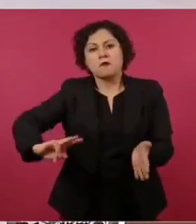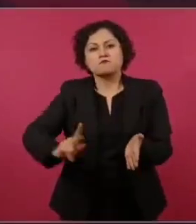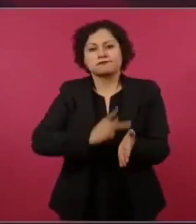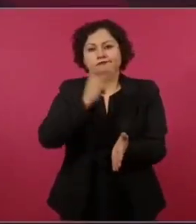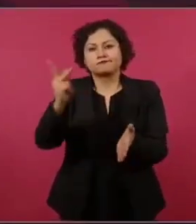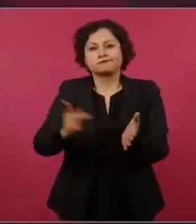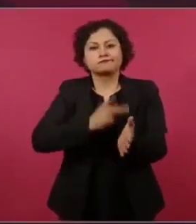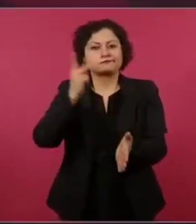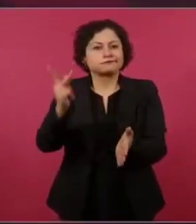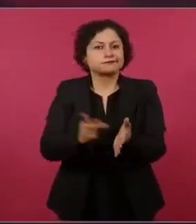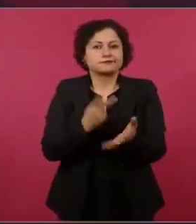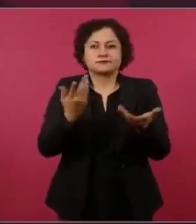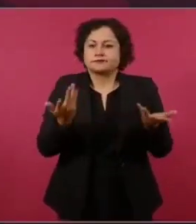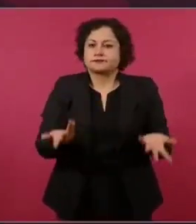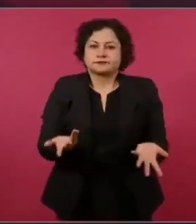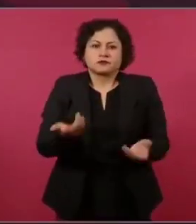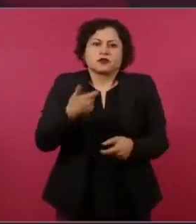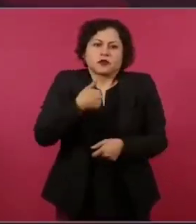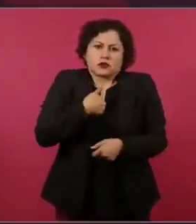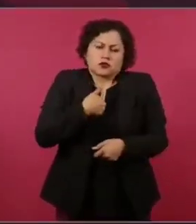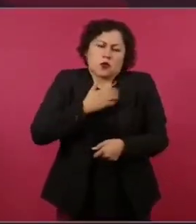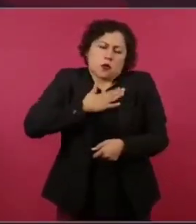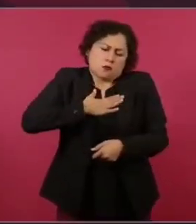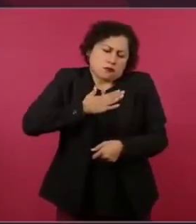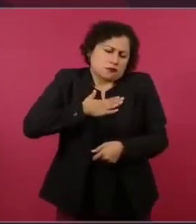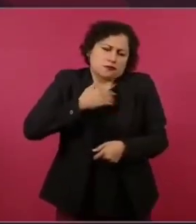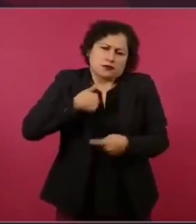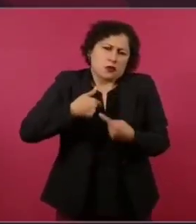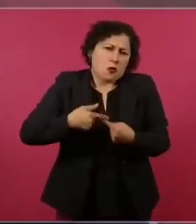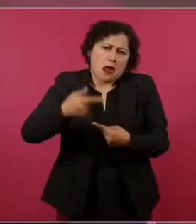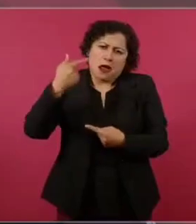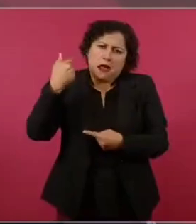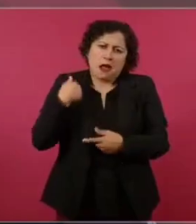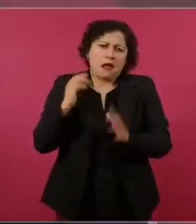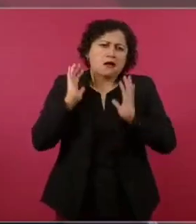en mi caso, pues ya lo he dicho desde hace algún tiempo,